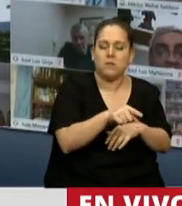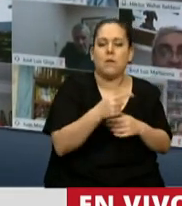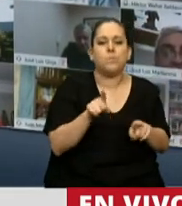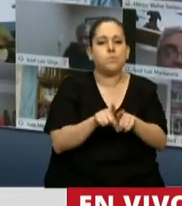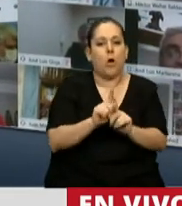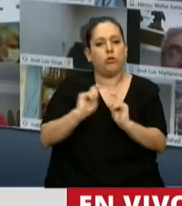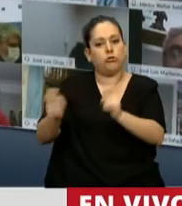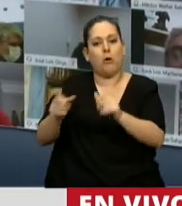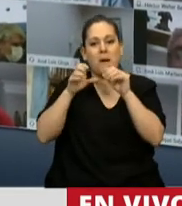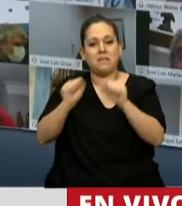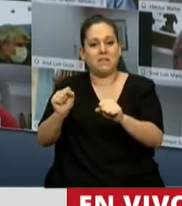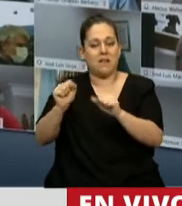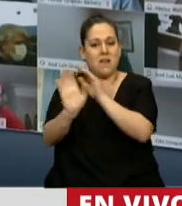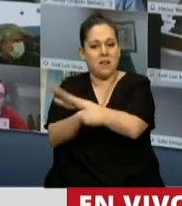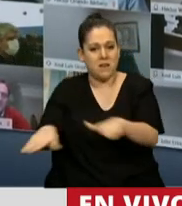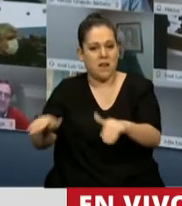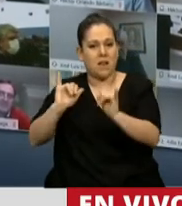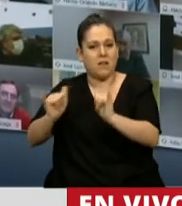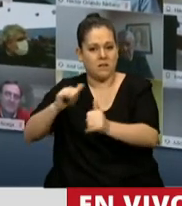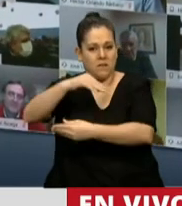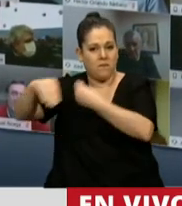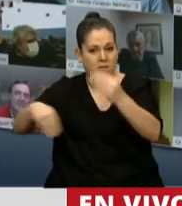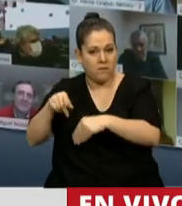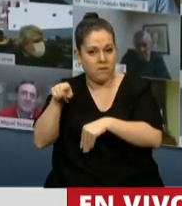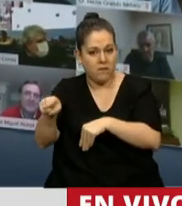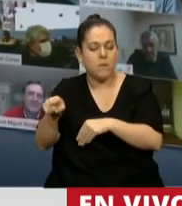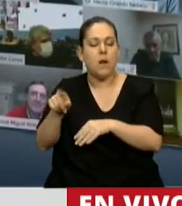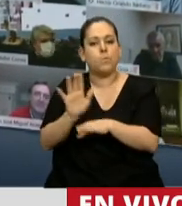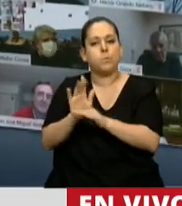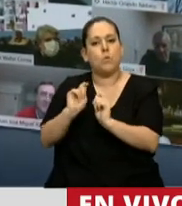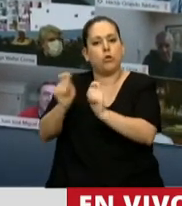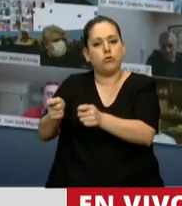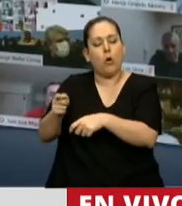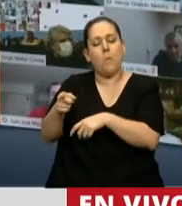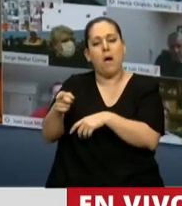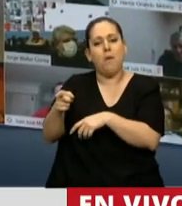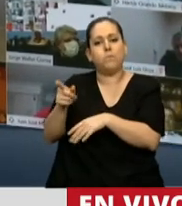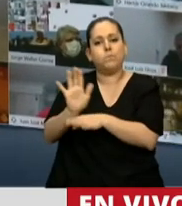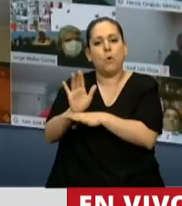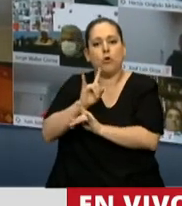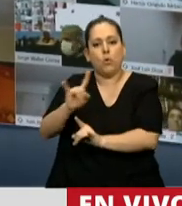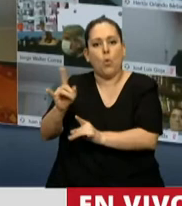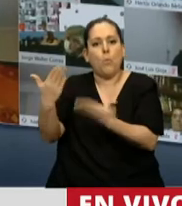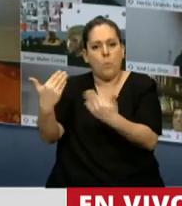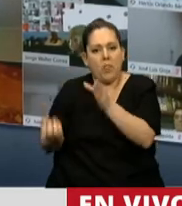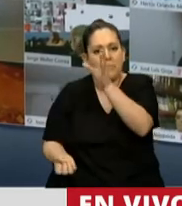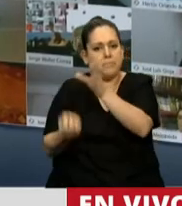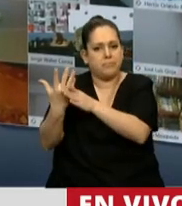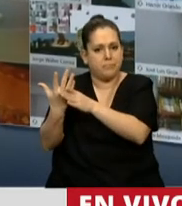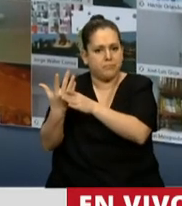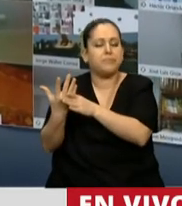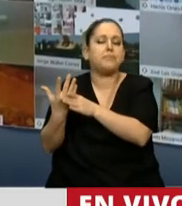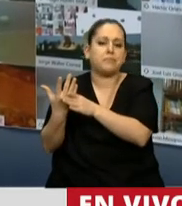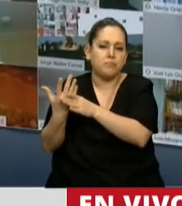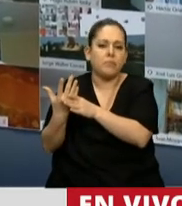a la Secretaría de Niñez, Adolescencia y Familia la atribución de crear una interfaz